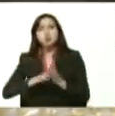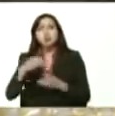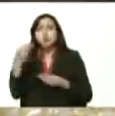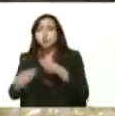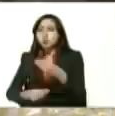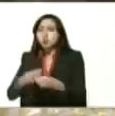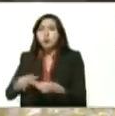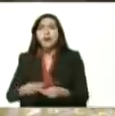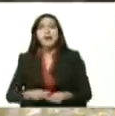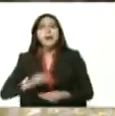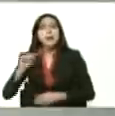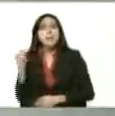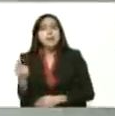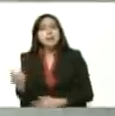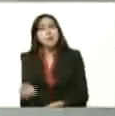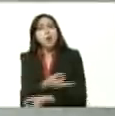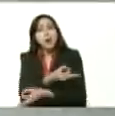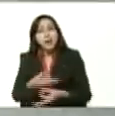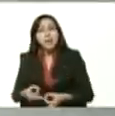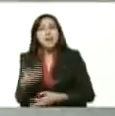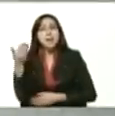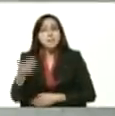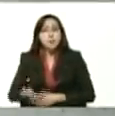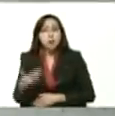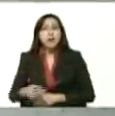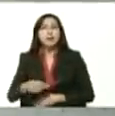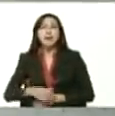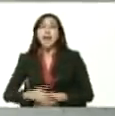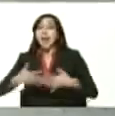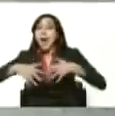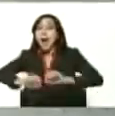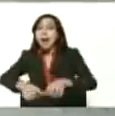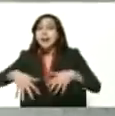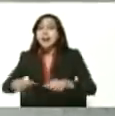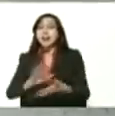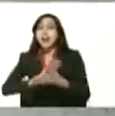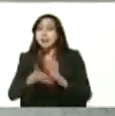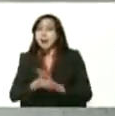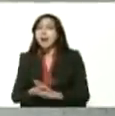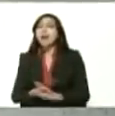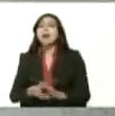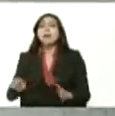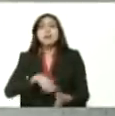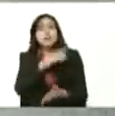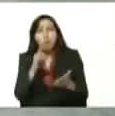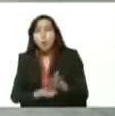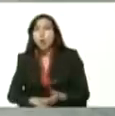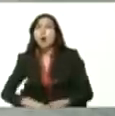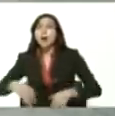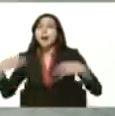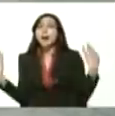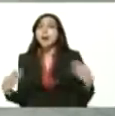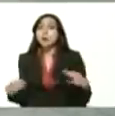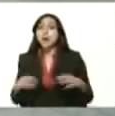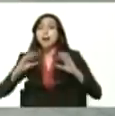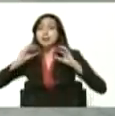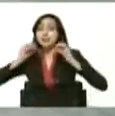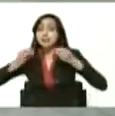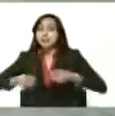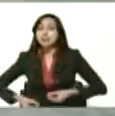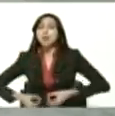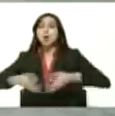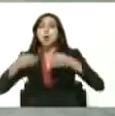principio fundamental la calidad estamos elaborando una harina 100% natural solo maíz sin